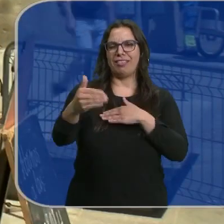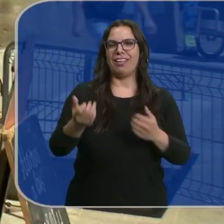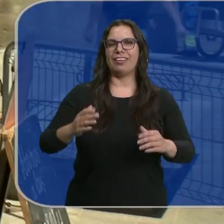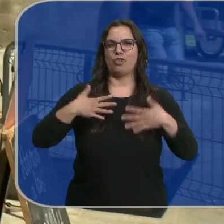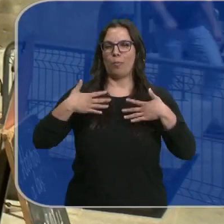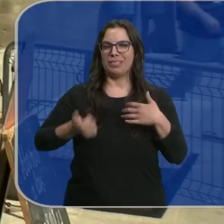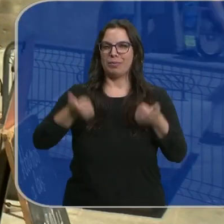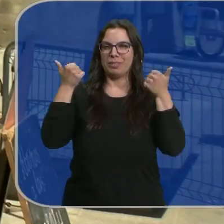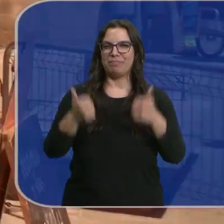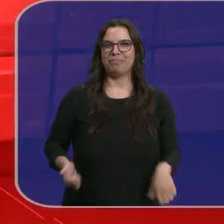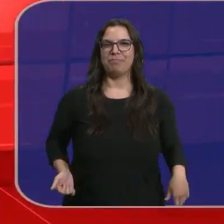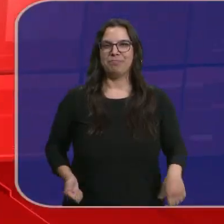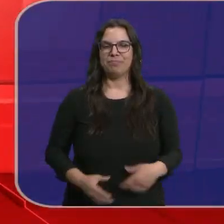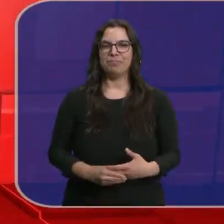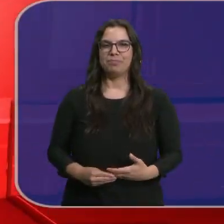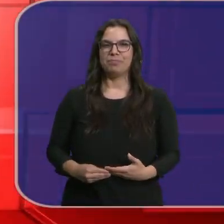sorpresas.